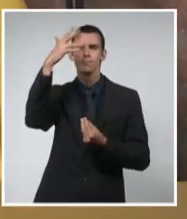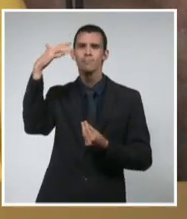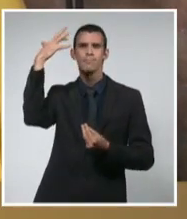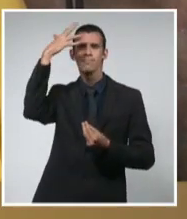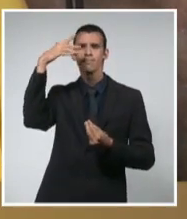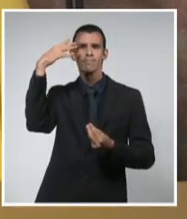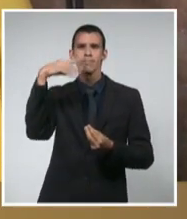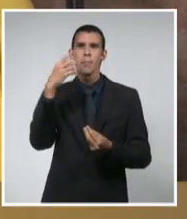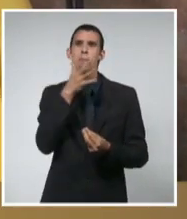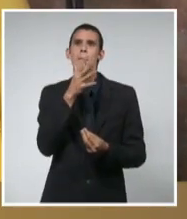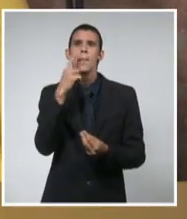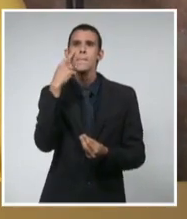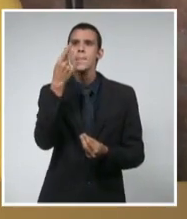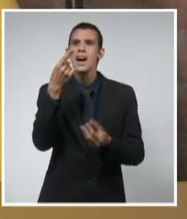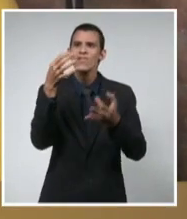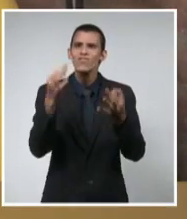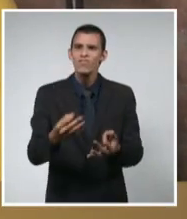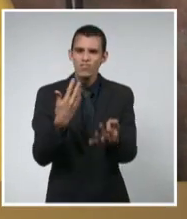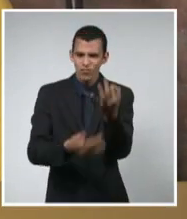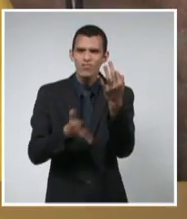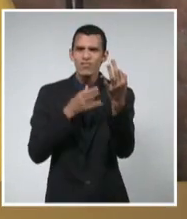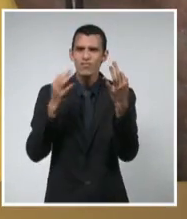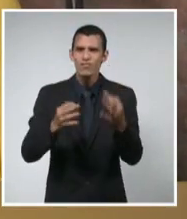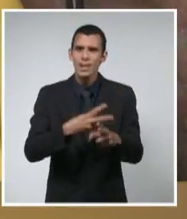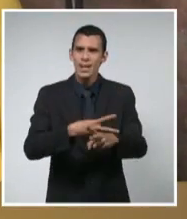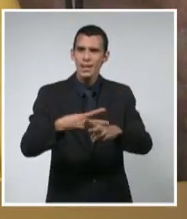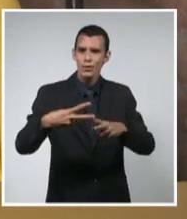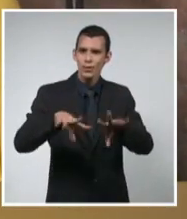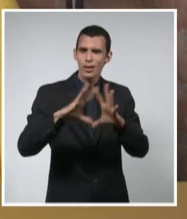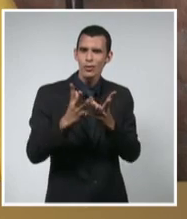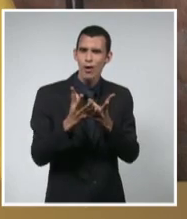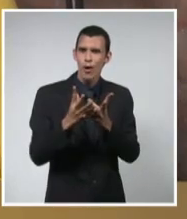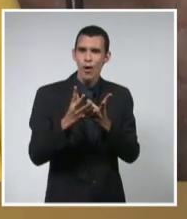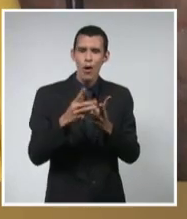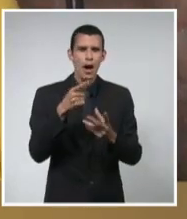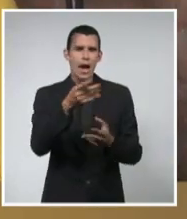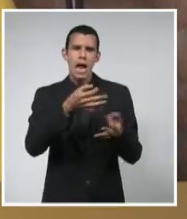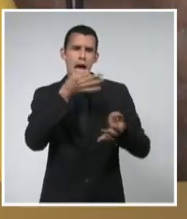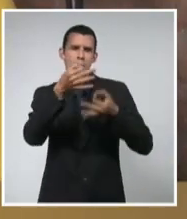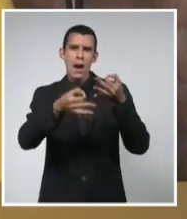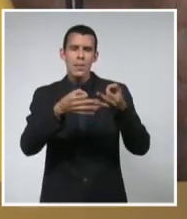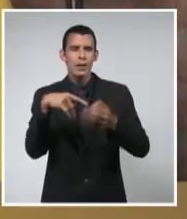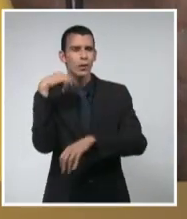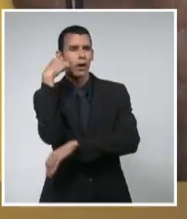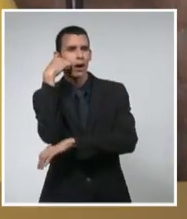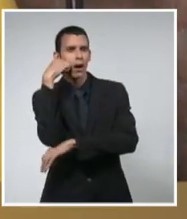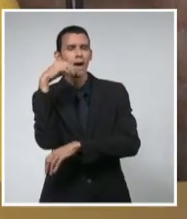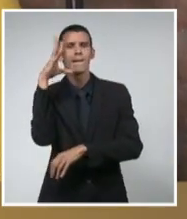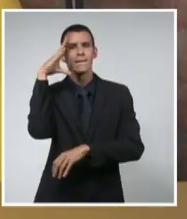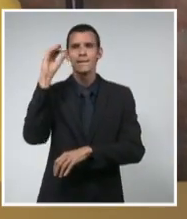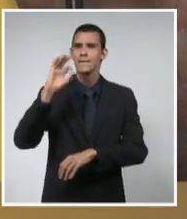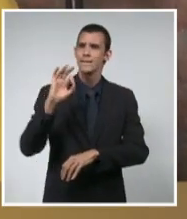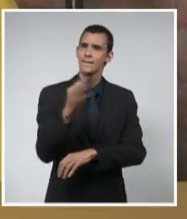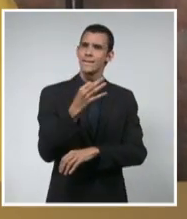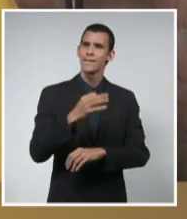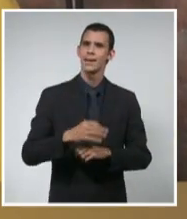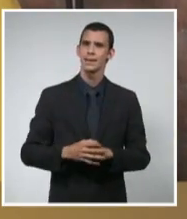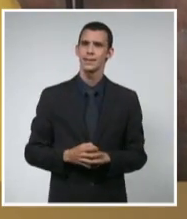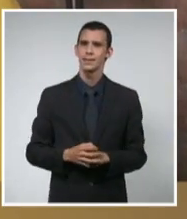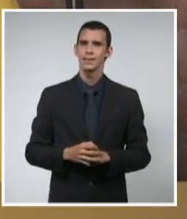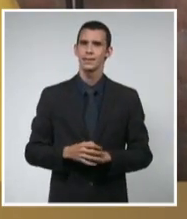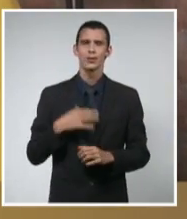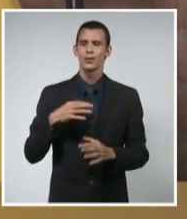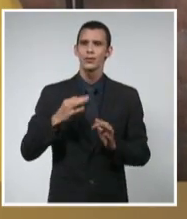historia a los caminos más recónditos, a los lugares más profundos a través de su verbo. Y eso yo siempre se lo